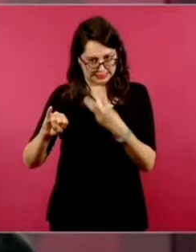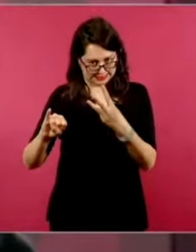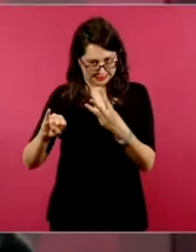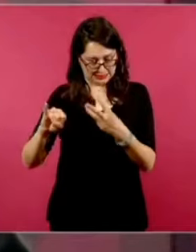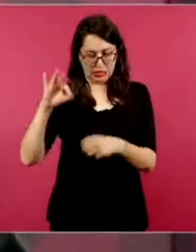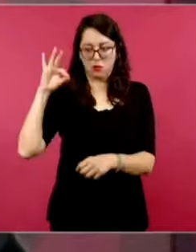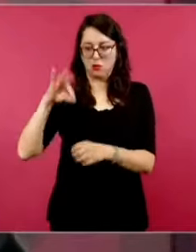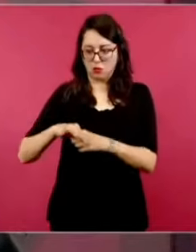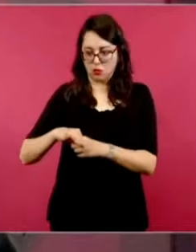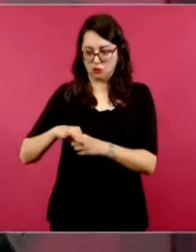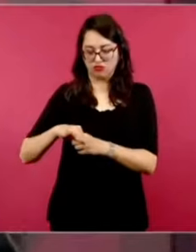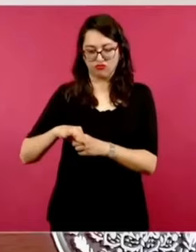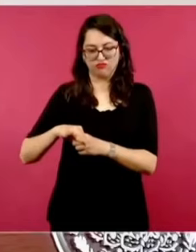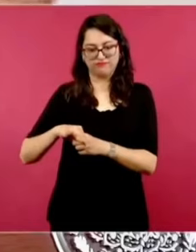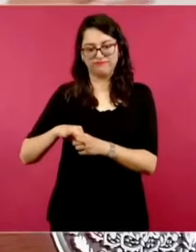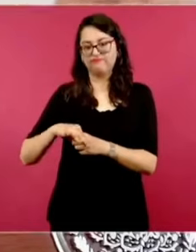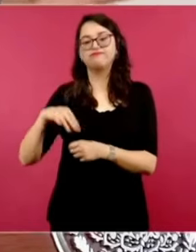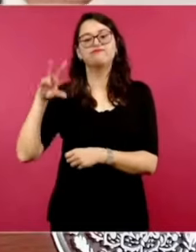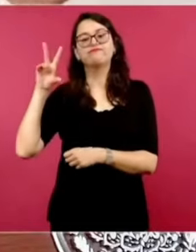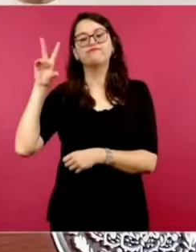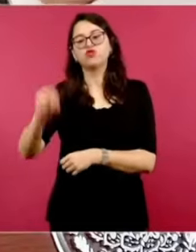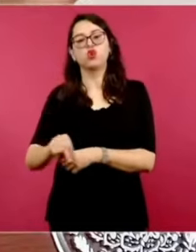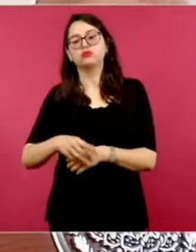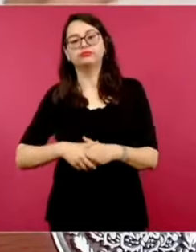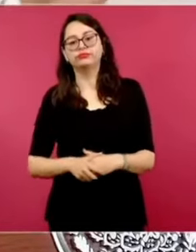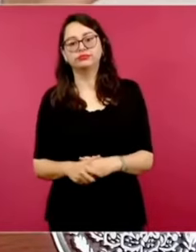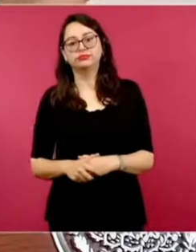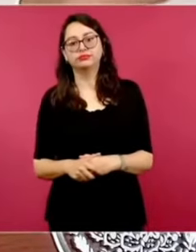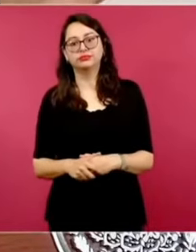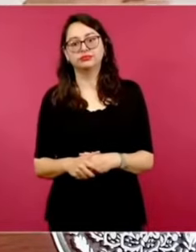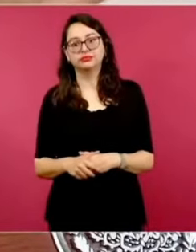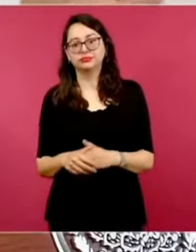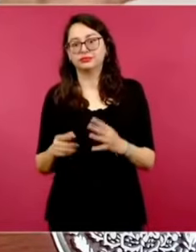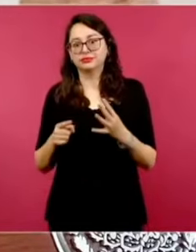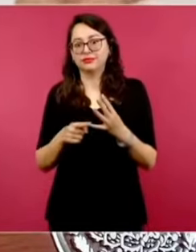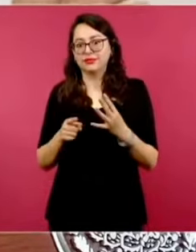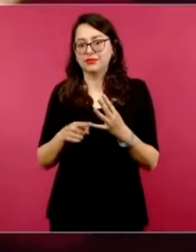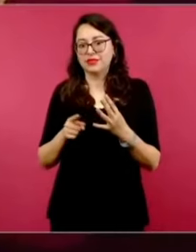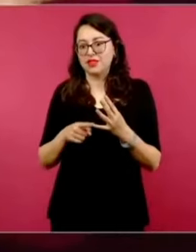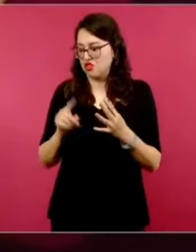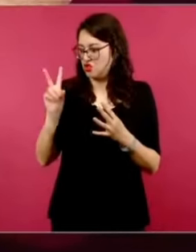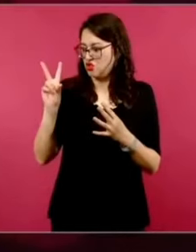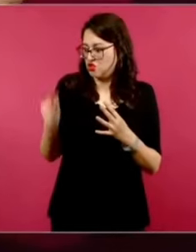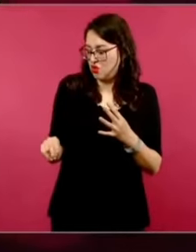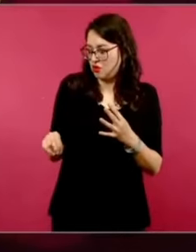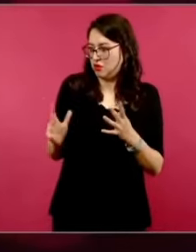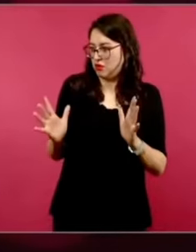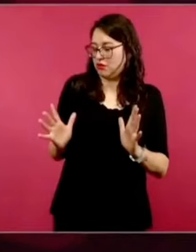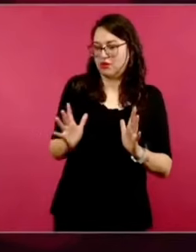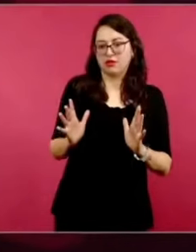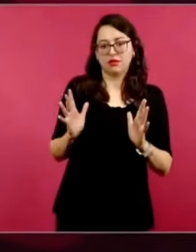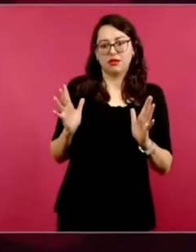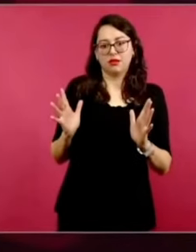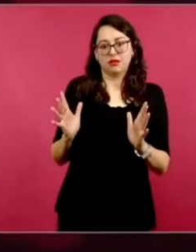porque se metieron partidos,